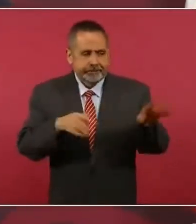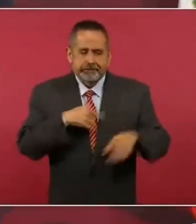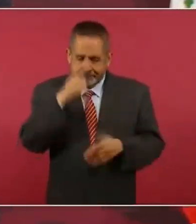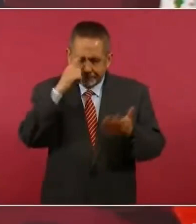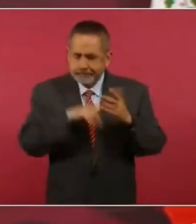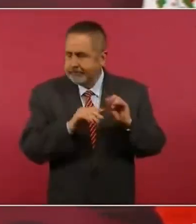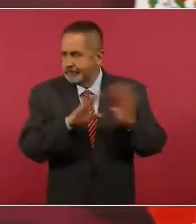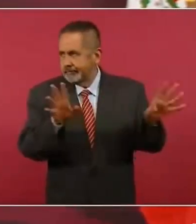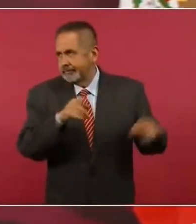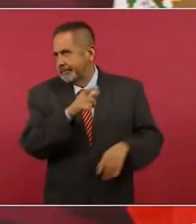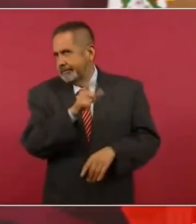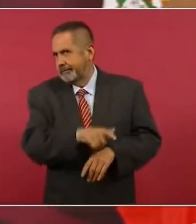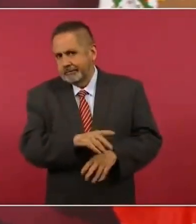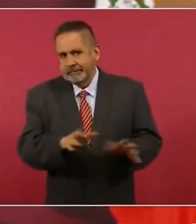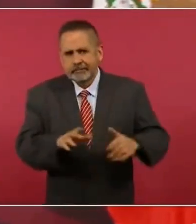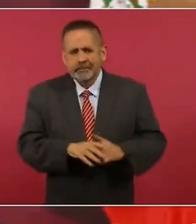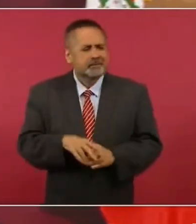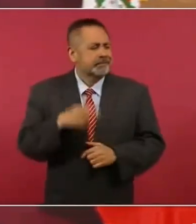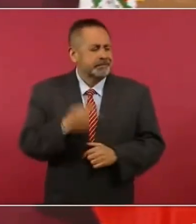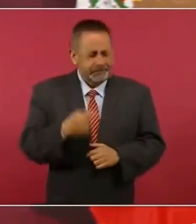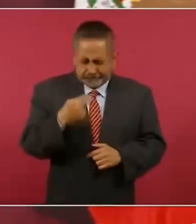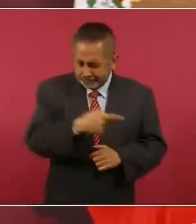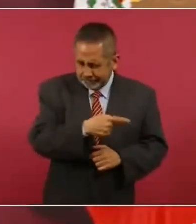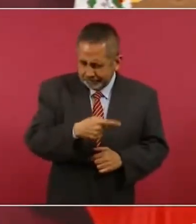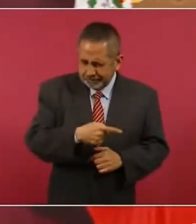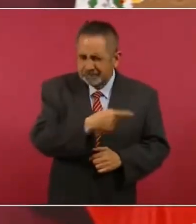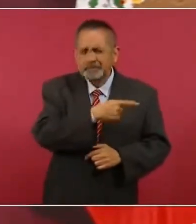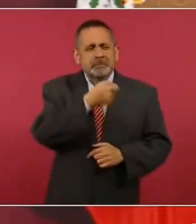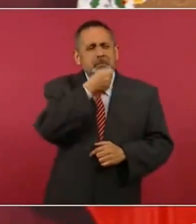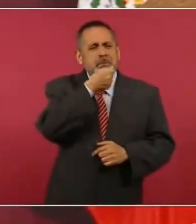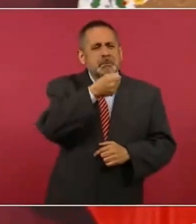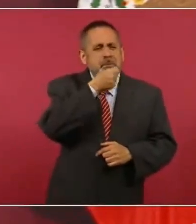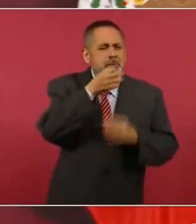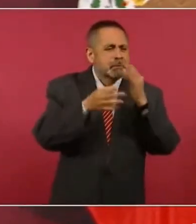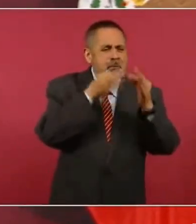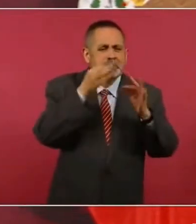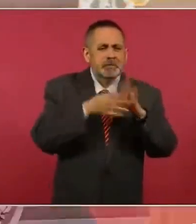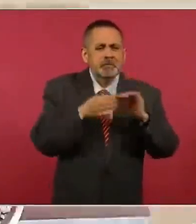¿cómo se llama?, conduce un programa